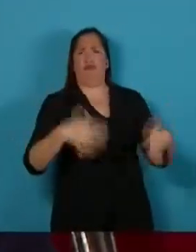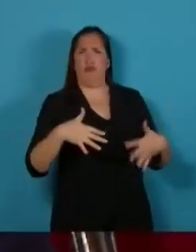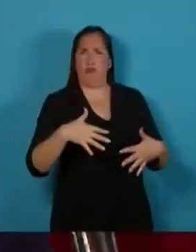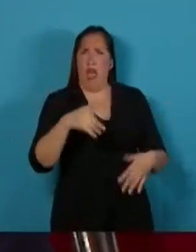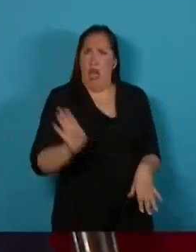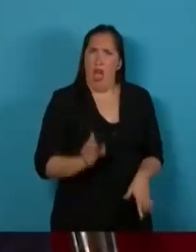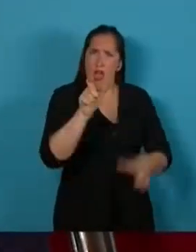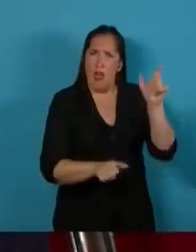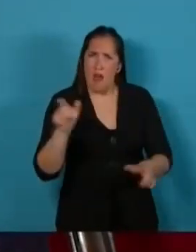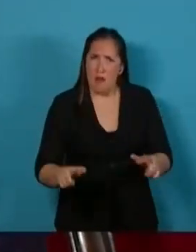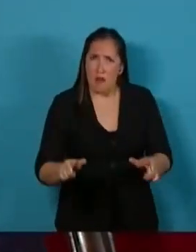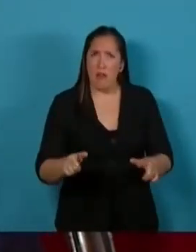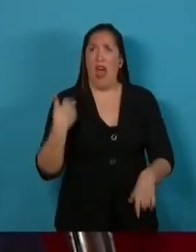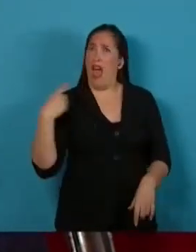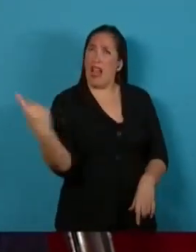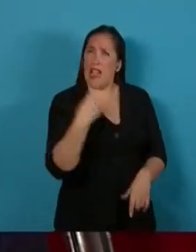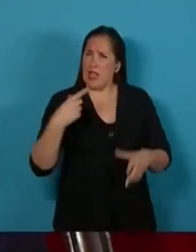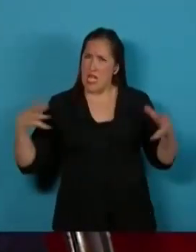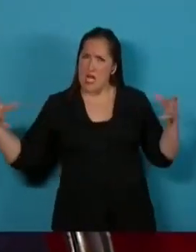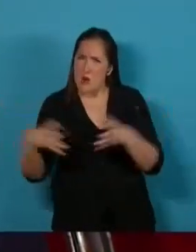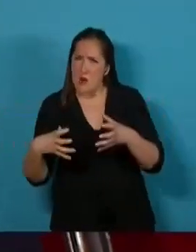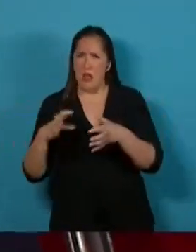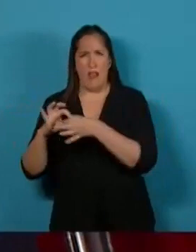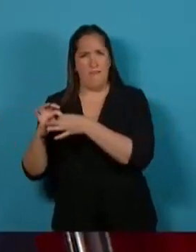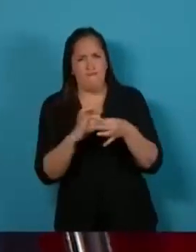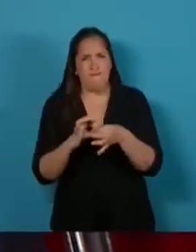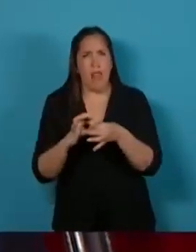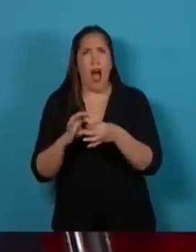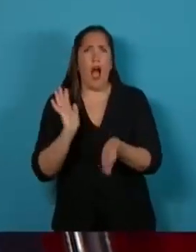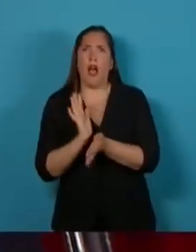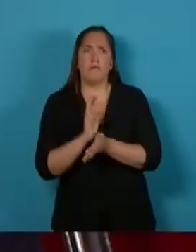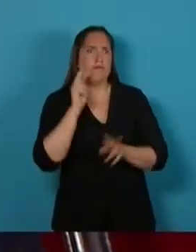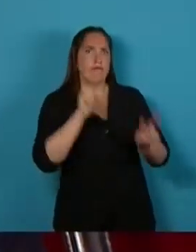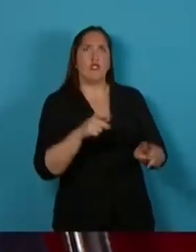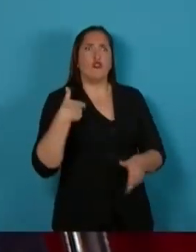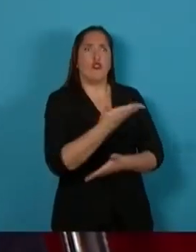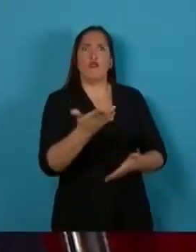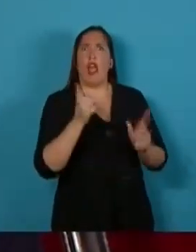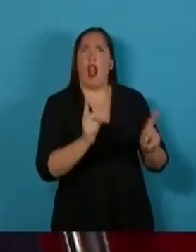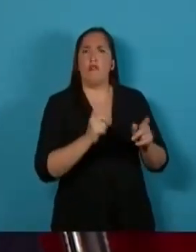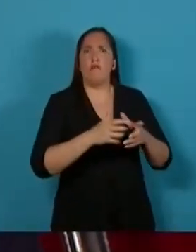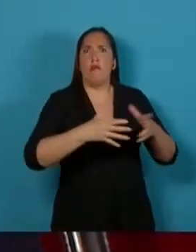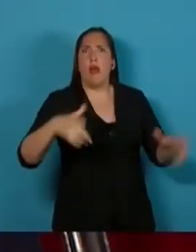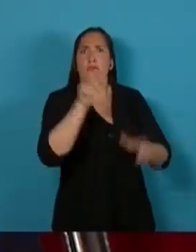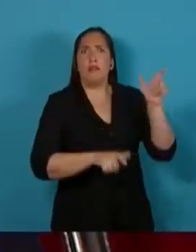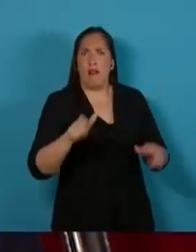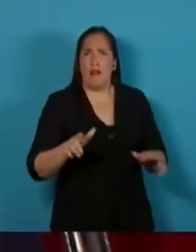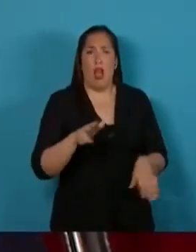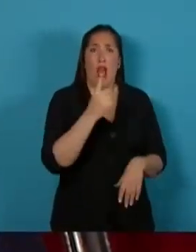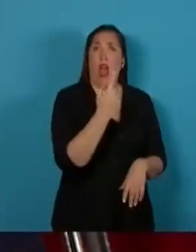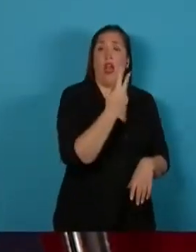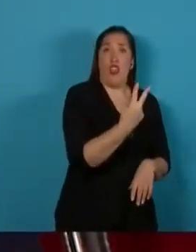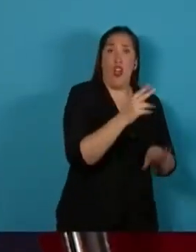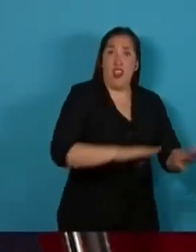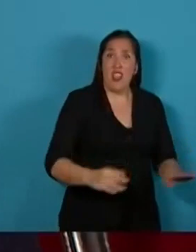Necesitamos que toda la Argentina unida le ponga un freno a esta catástrofe social. Uno de cada dos niñas y niños